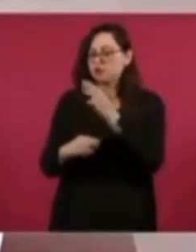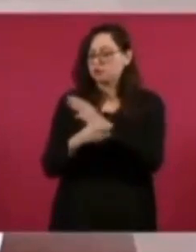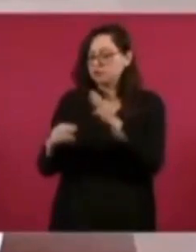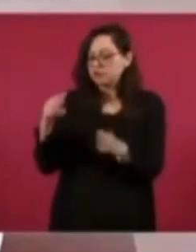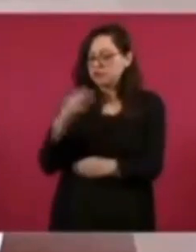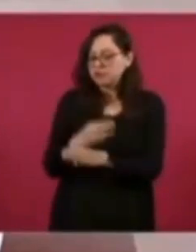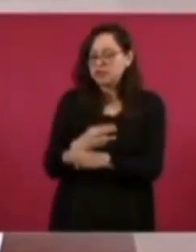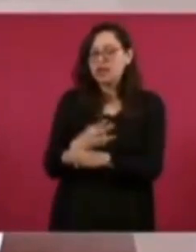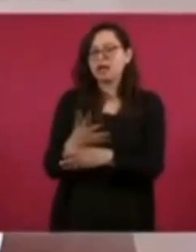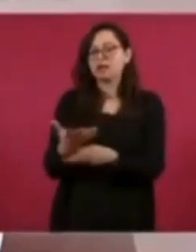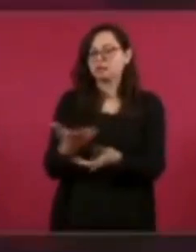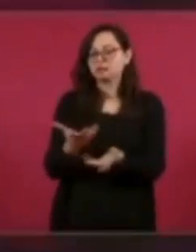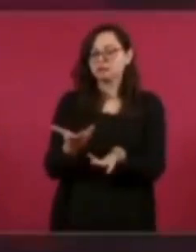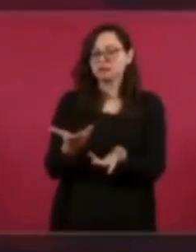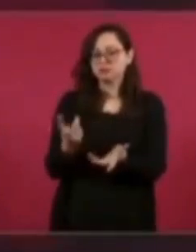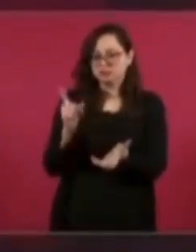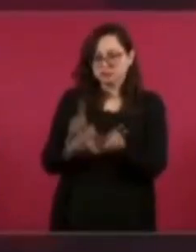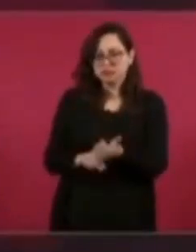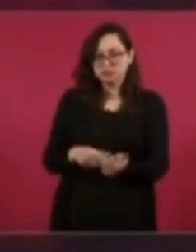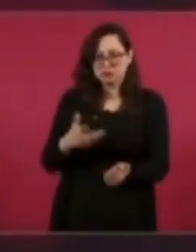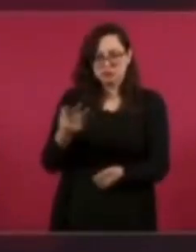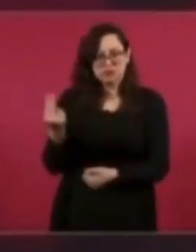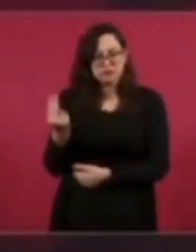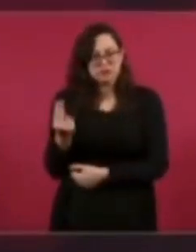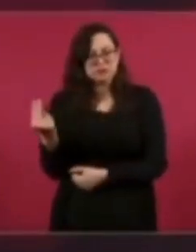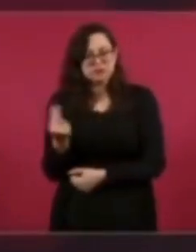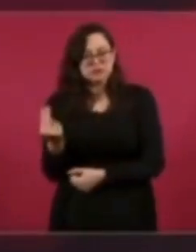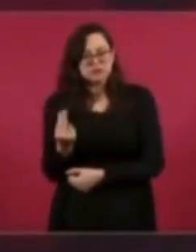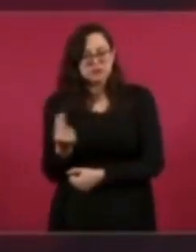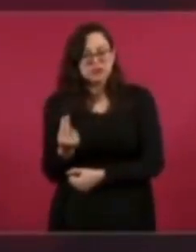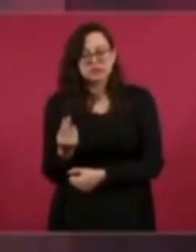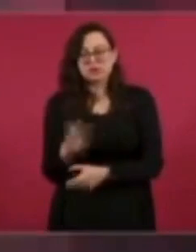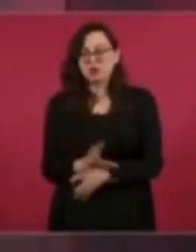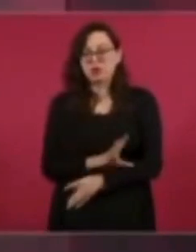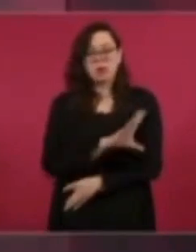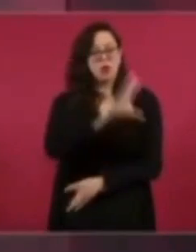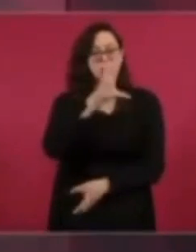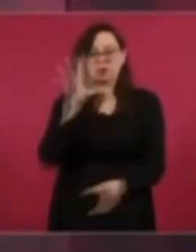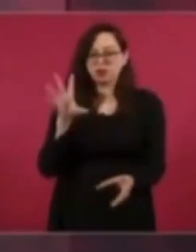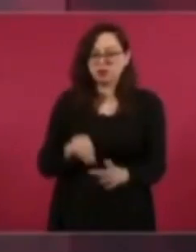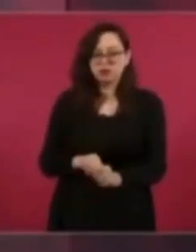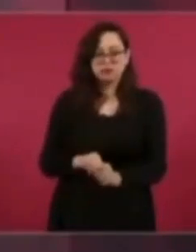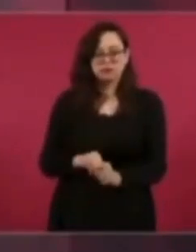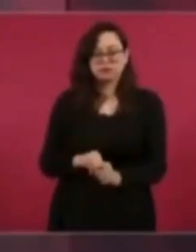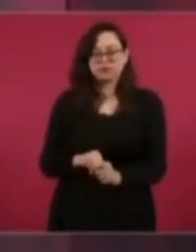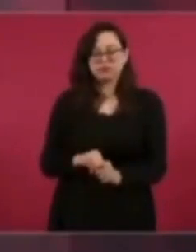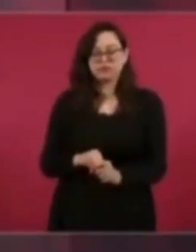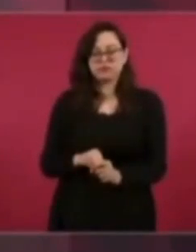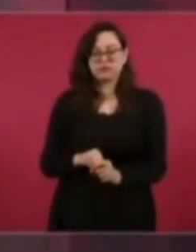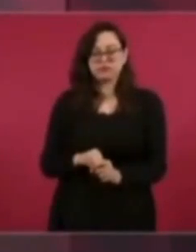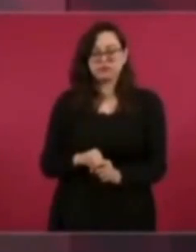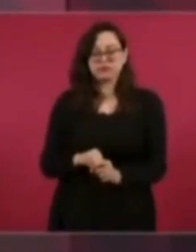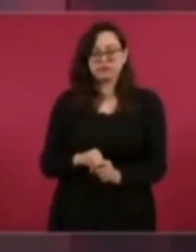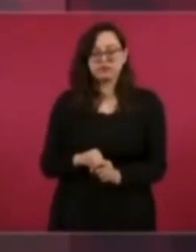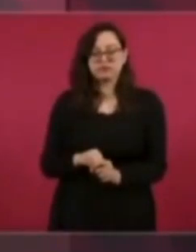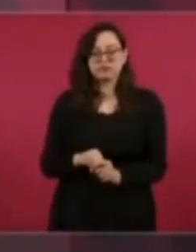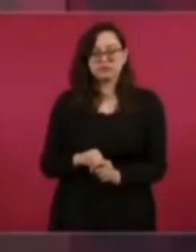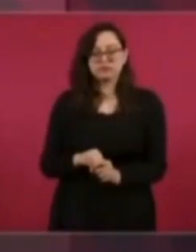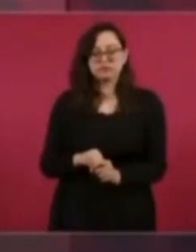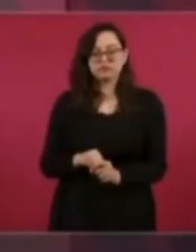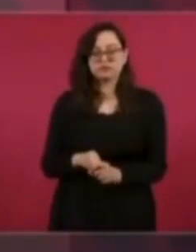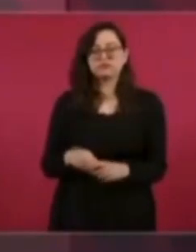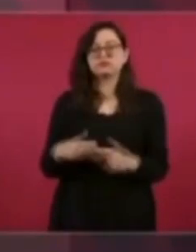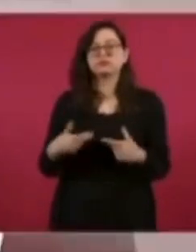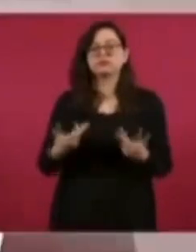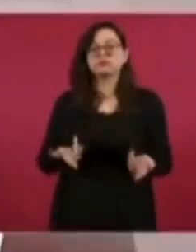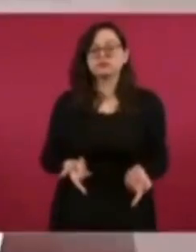de hospitales, todos los servicios, cómo